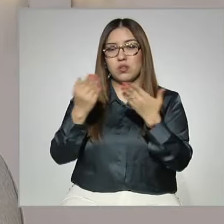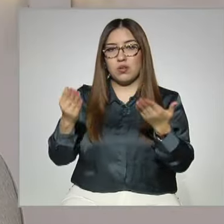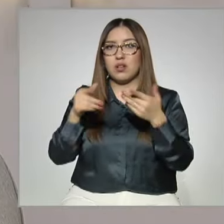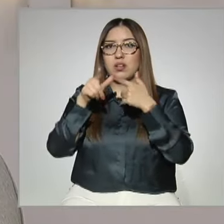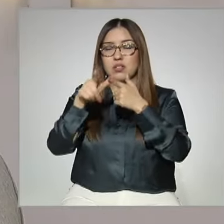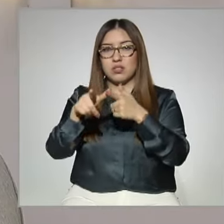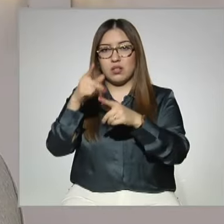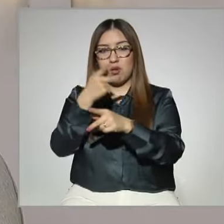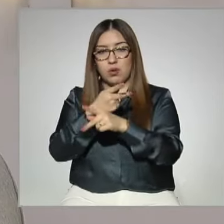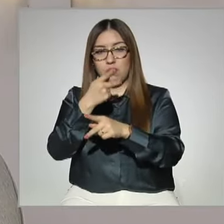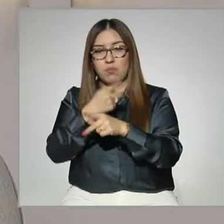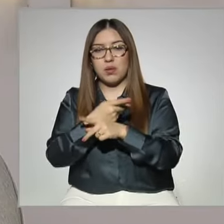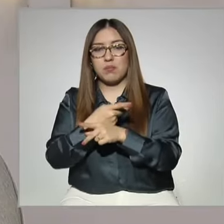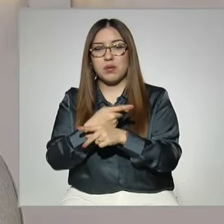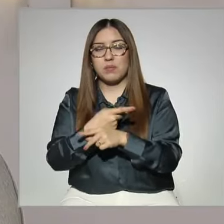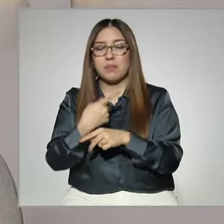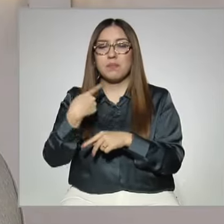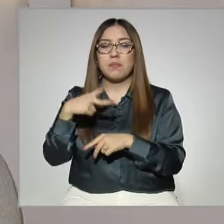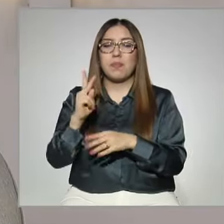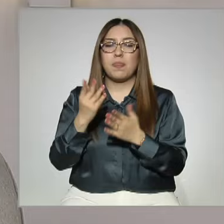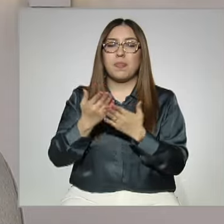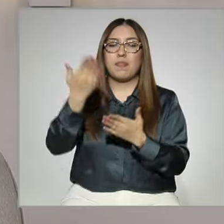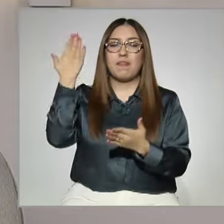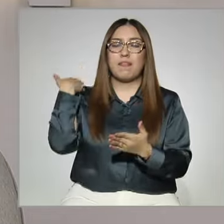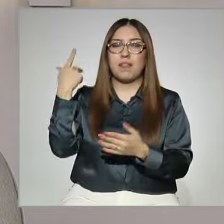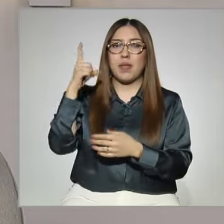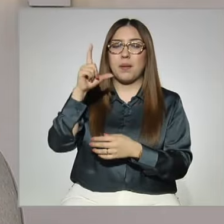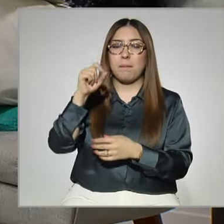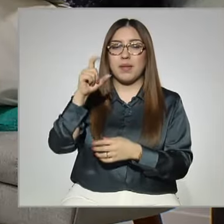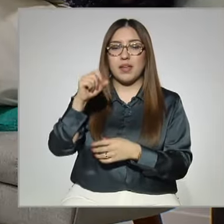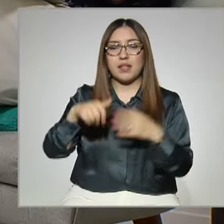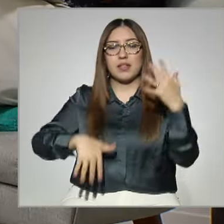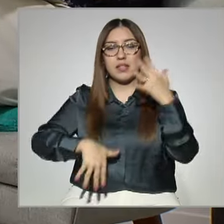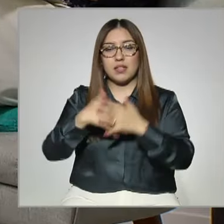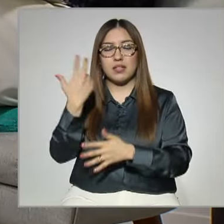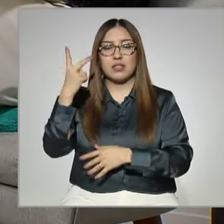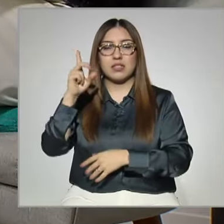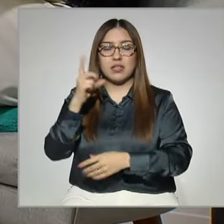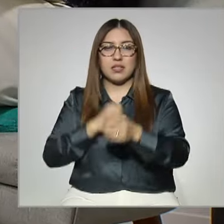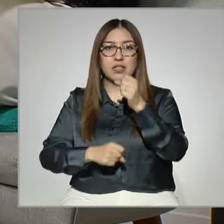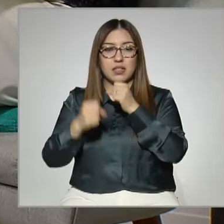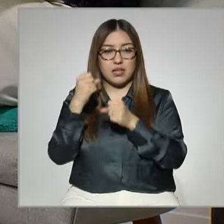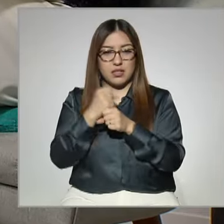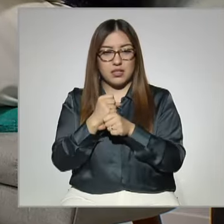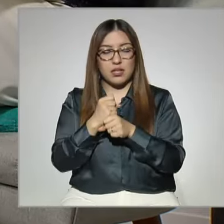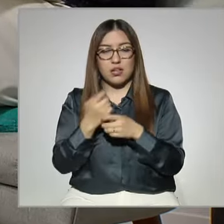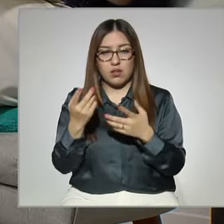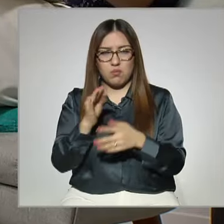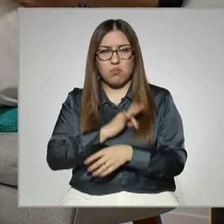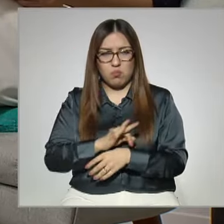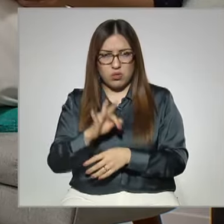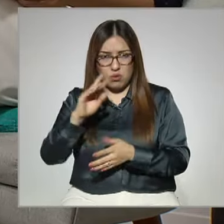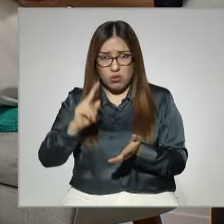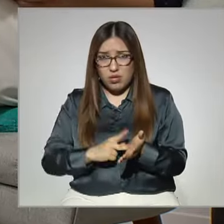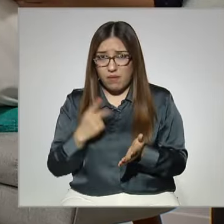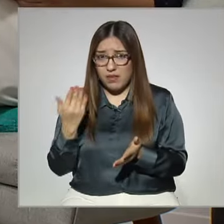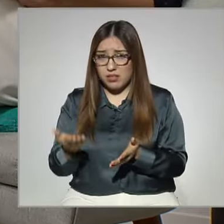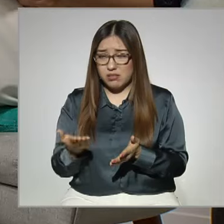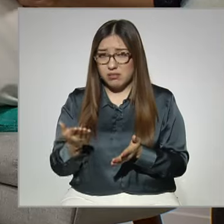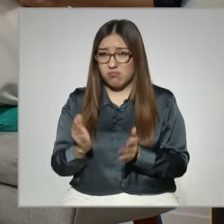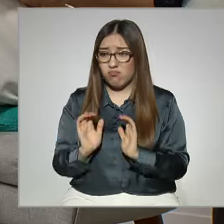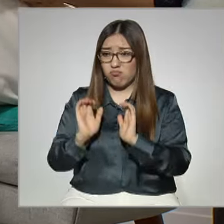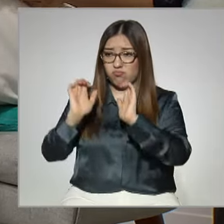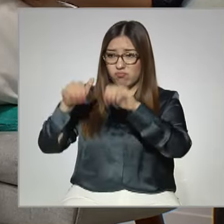con mi bachillerato, pero eso fue hace 20, hace 15, hace 30 años. ¿Cómo es mi